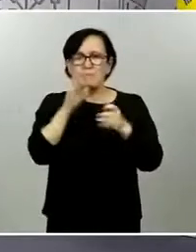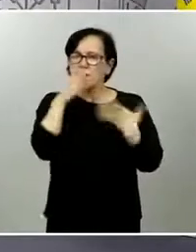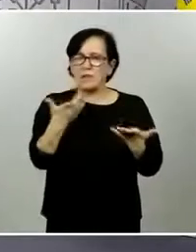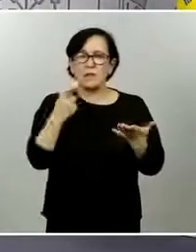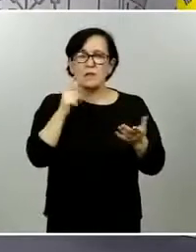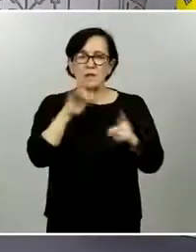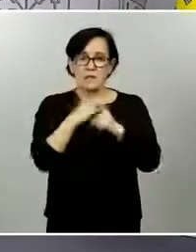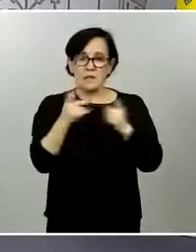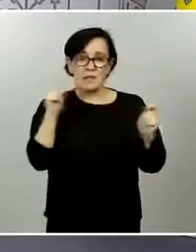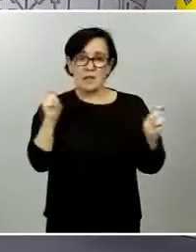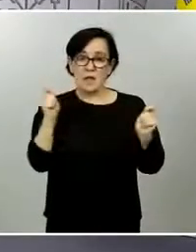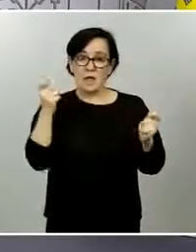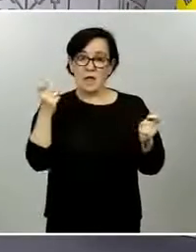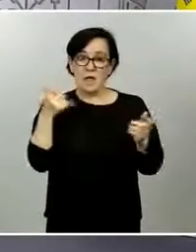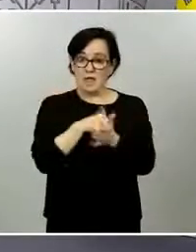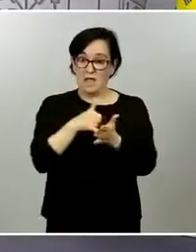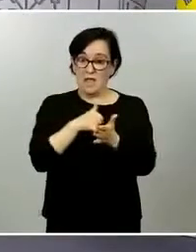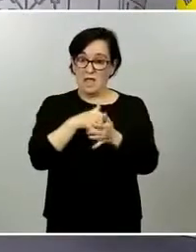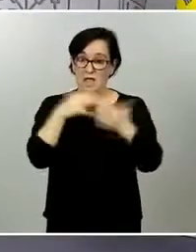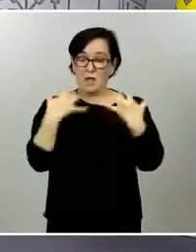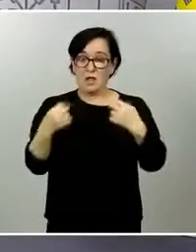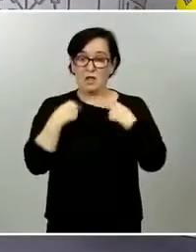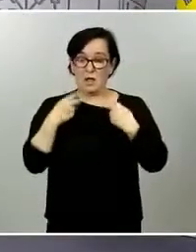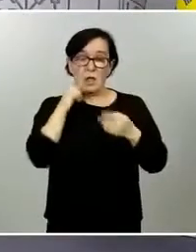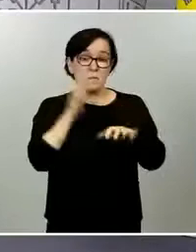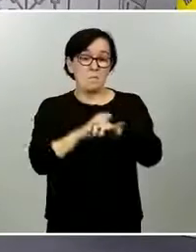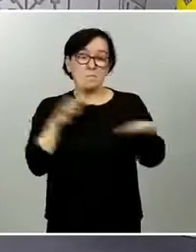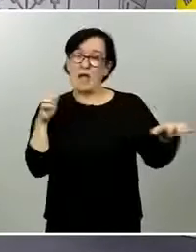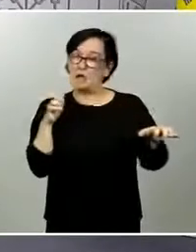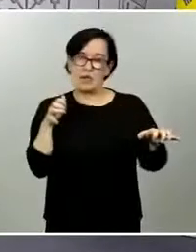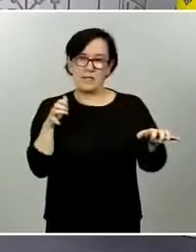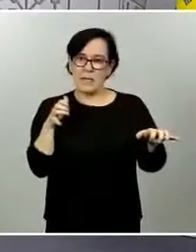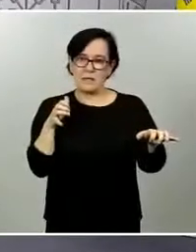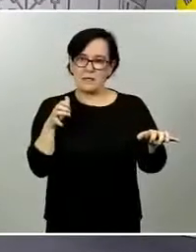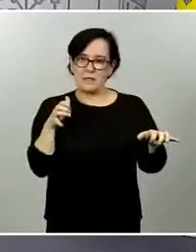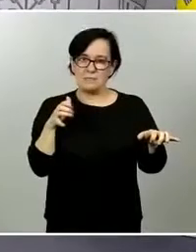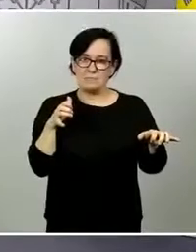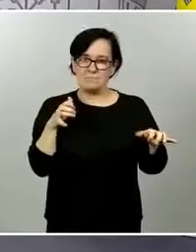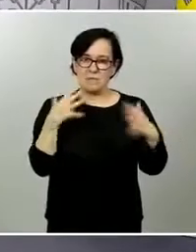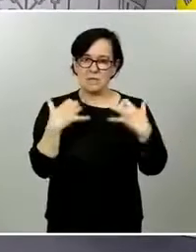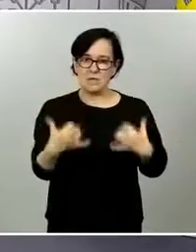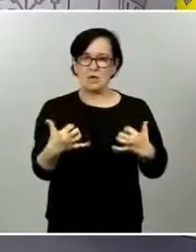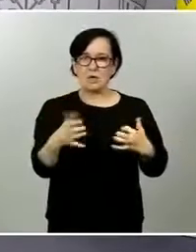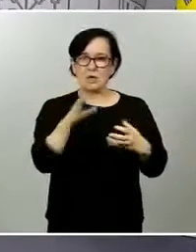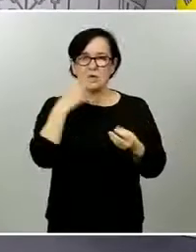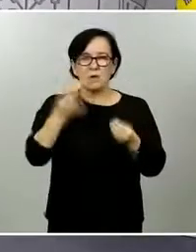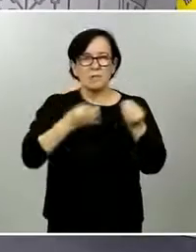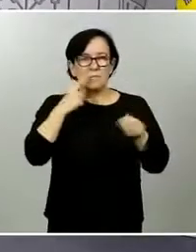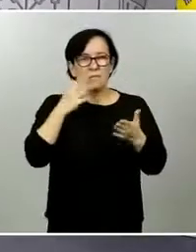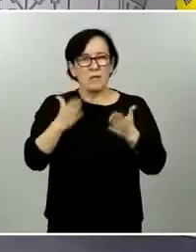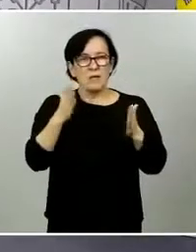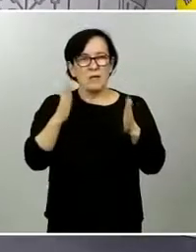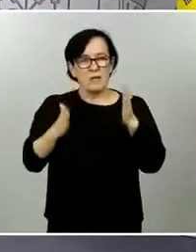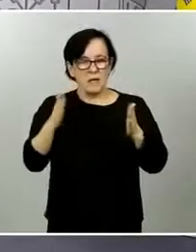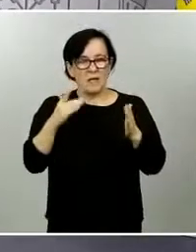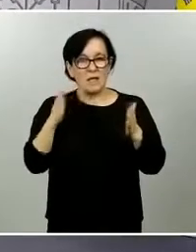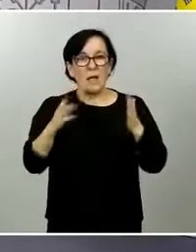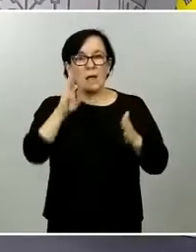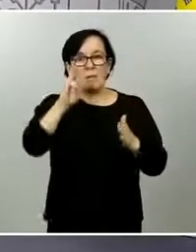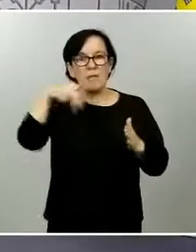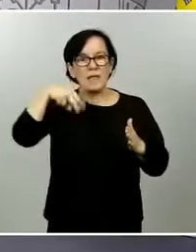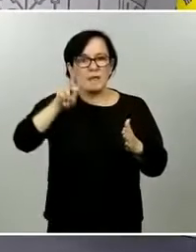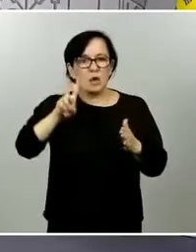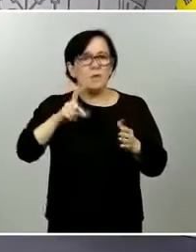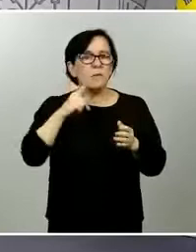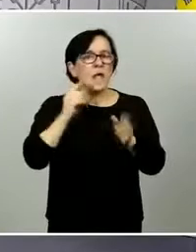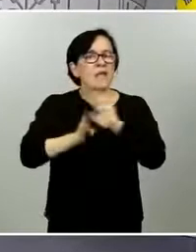advierte a Sánchez o pide que no sea tan cabezota y que deje ya de ampliar los estados de alarmas dada la debilidad del gobierno en el